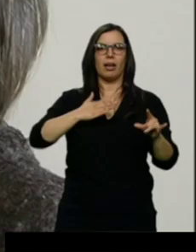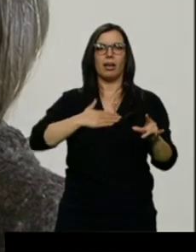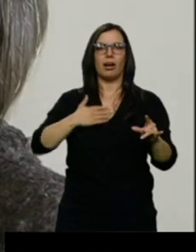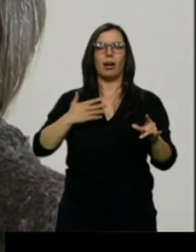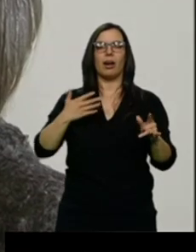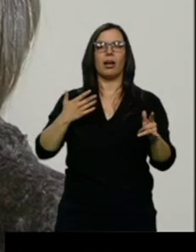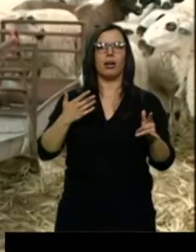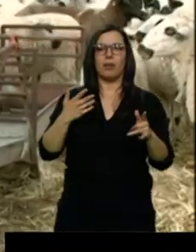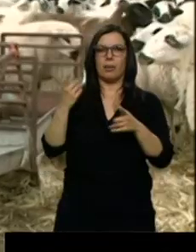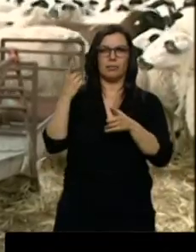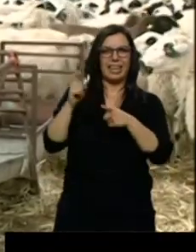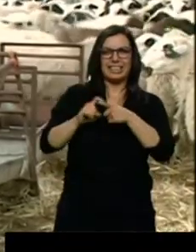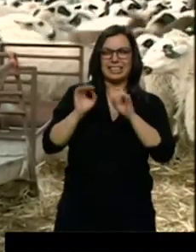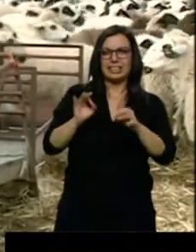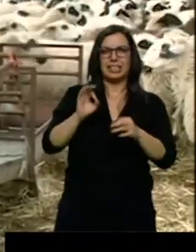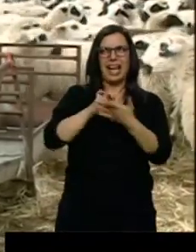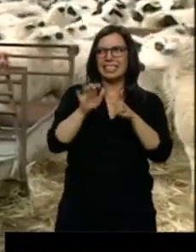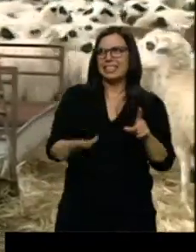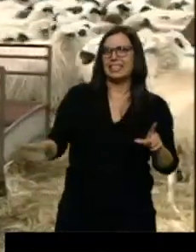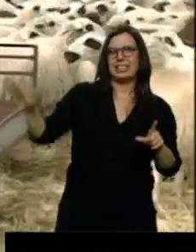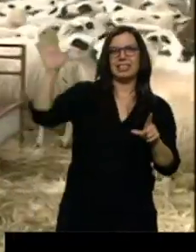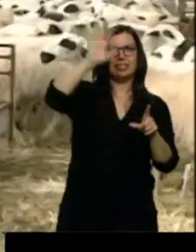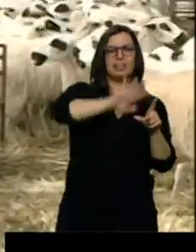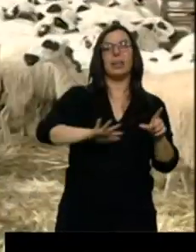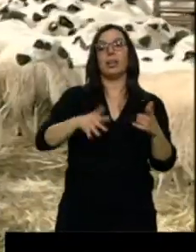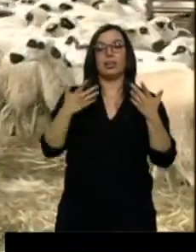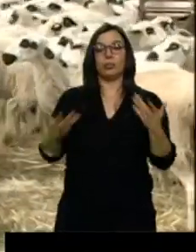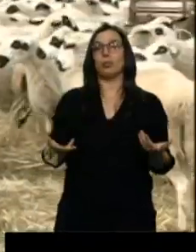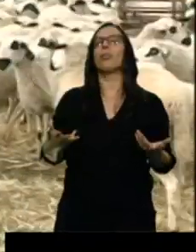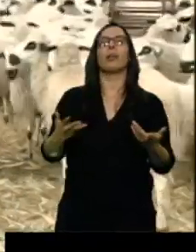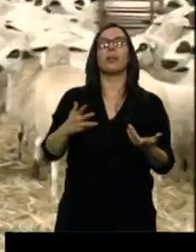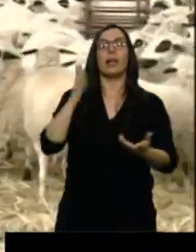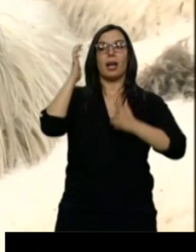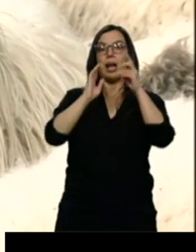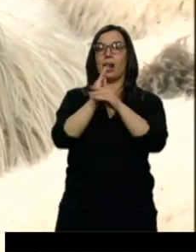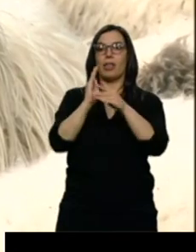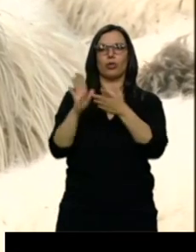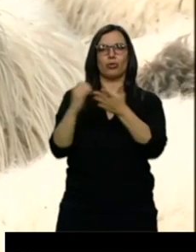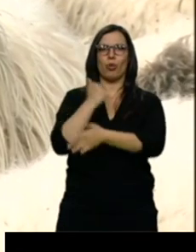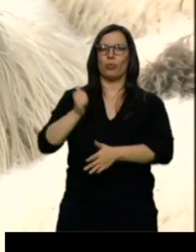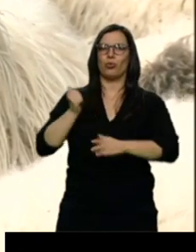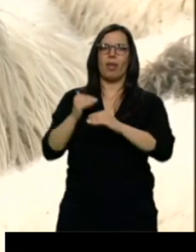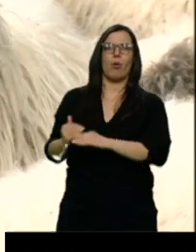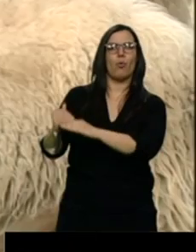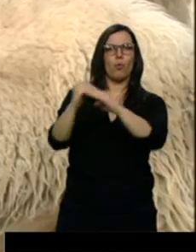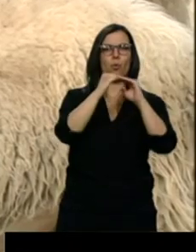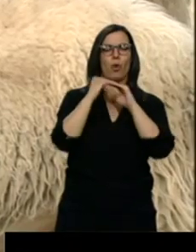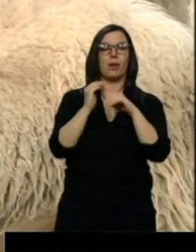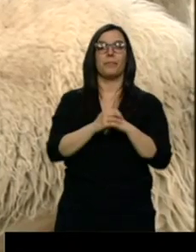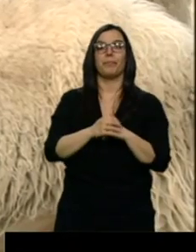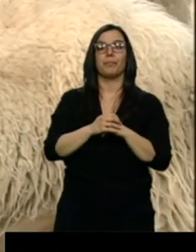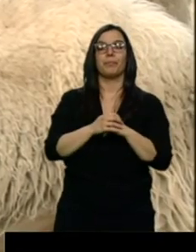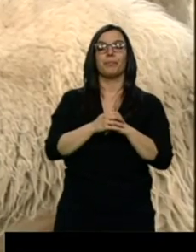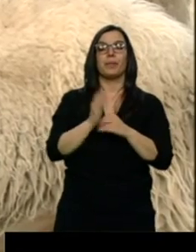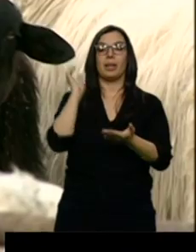toda la comunidad de Castilla y León. Con lo cual todos los ganaderos de autóctona al final tienen las mismas oportunidades. De las 800 ganaderías inscritas en el